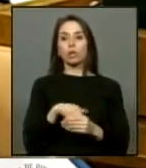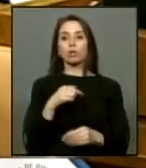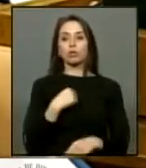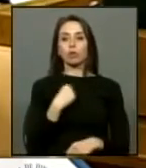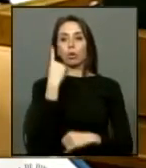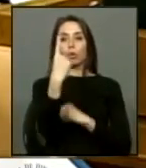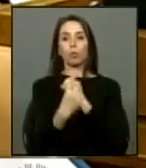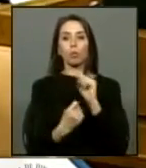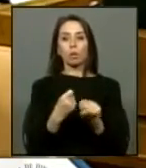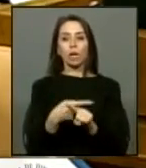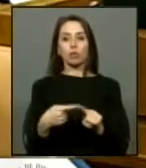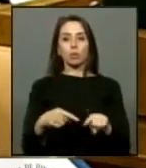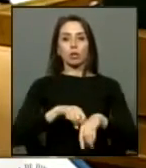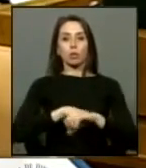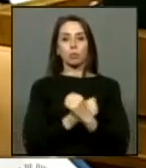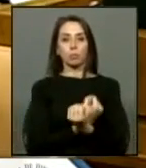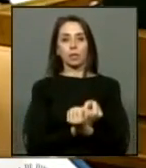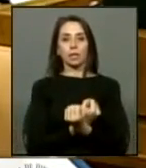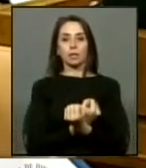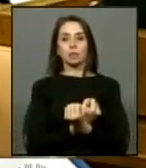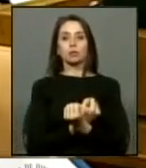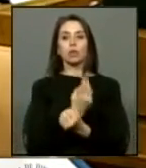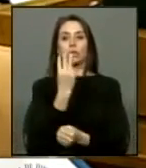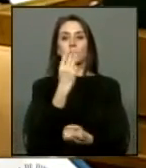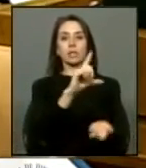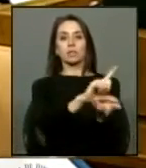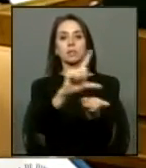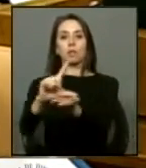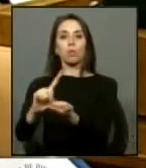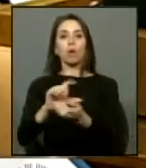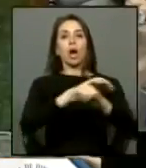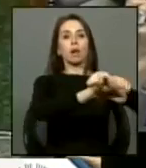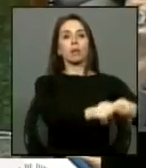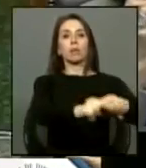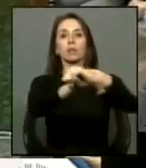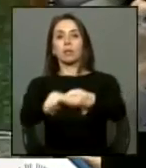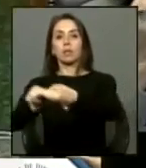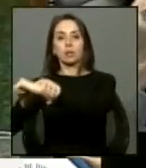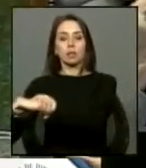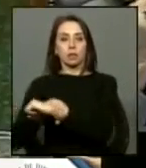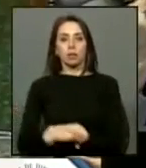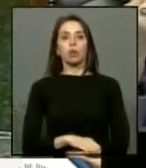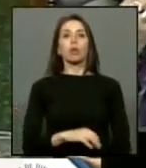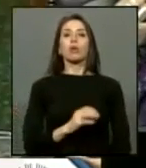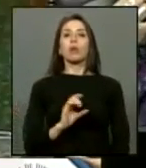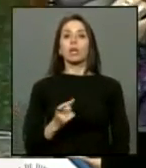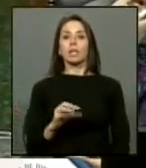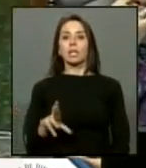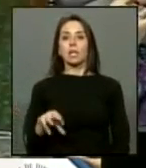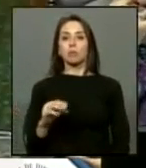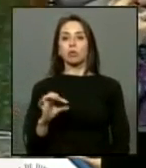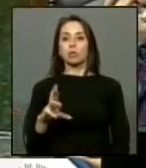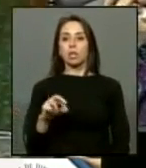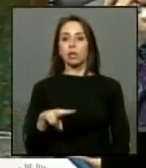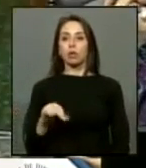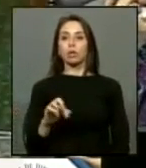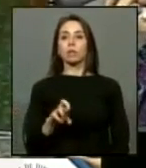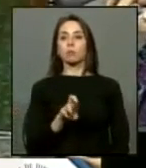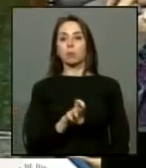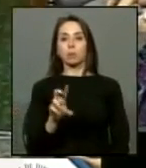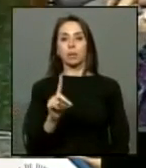un año y medio preso y en 13 lugares de detención gracias guillermo seroni del partido por la democracia